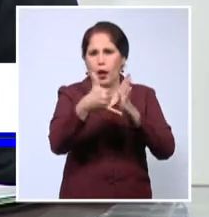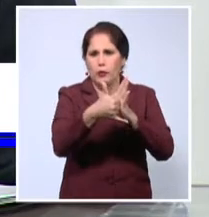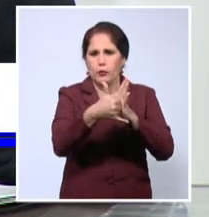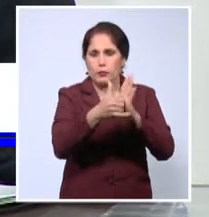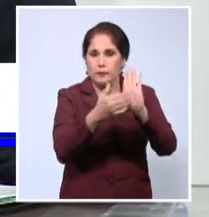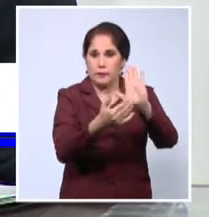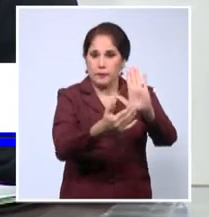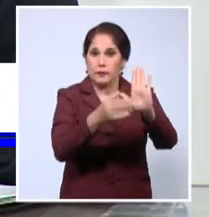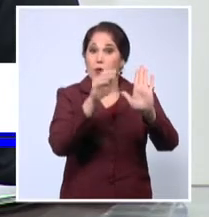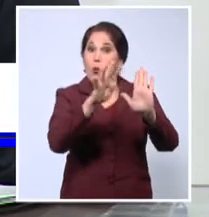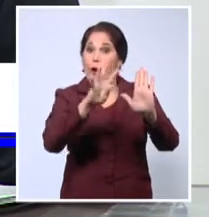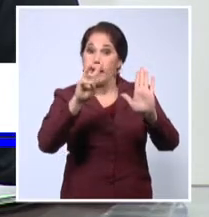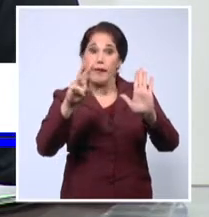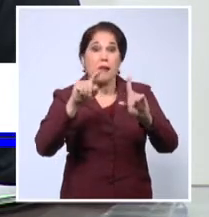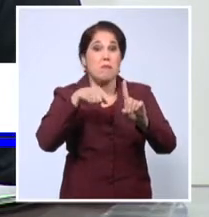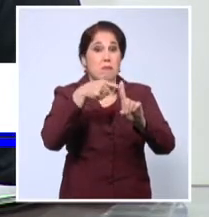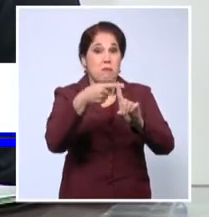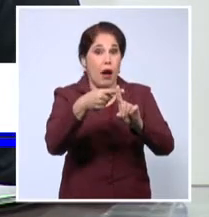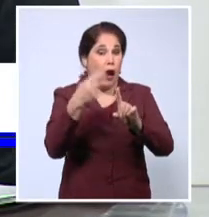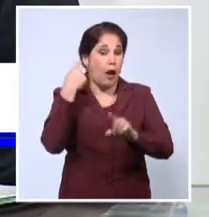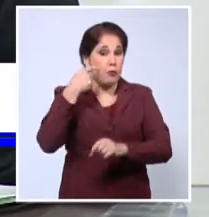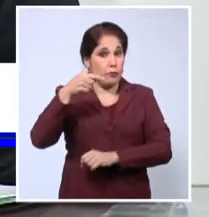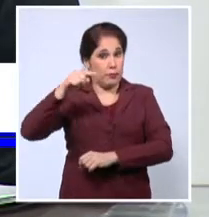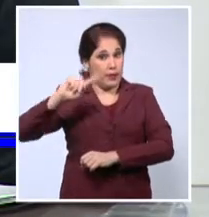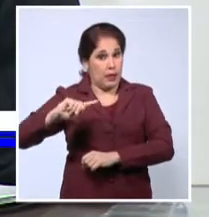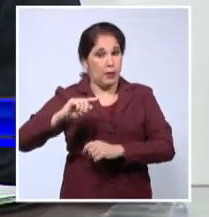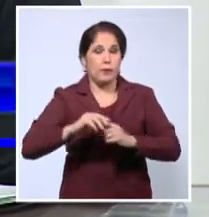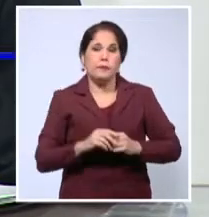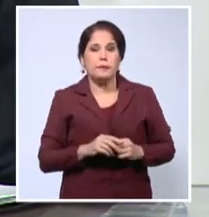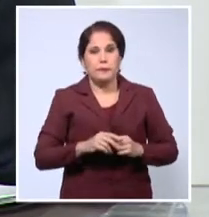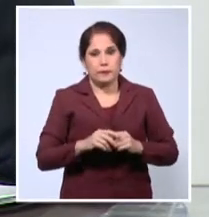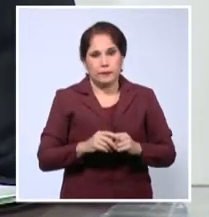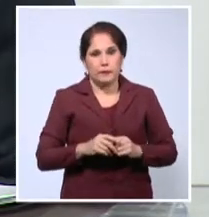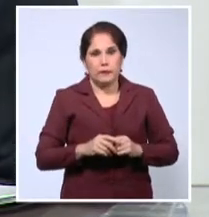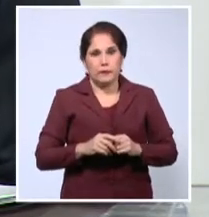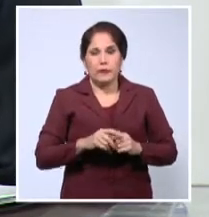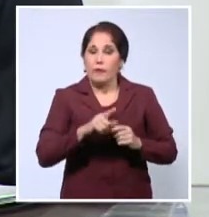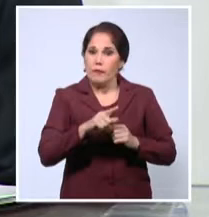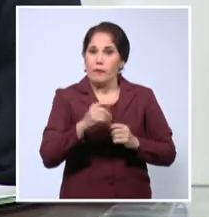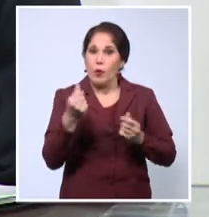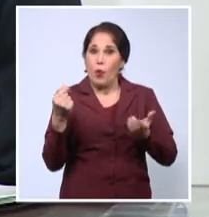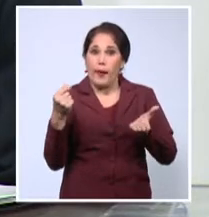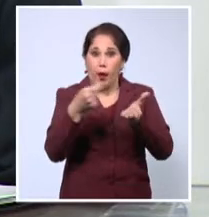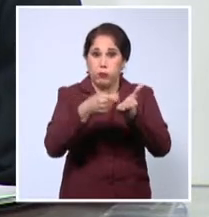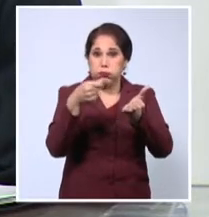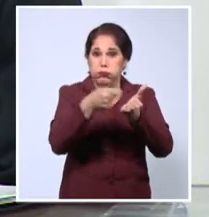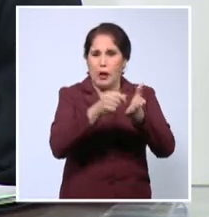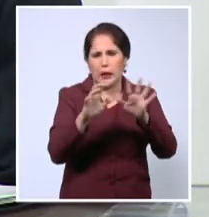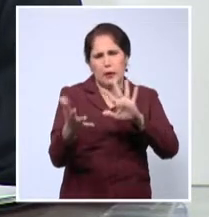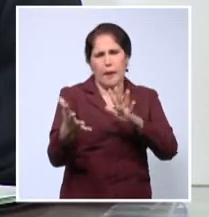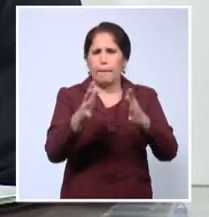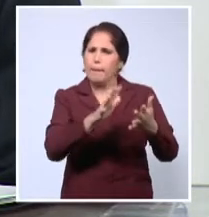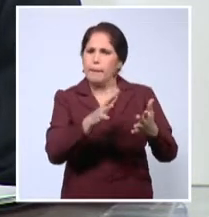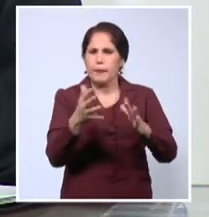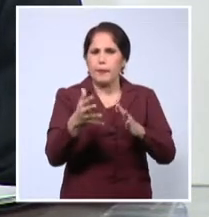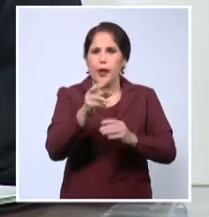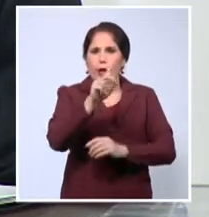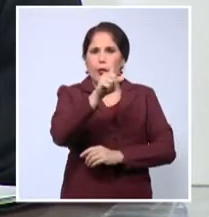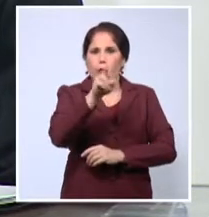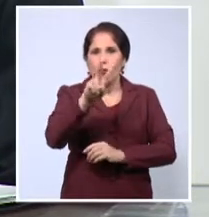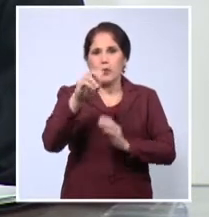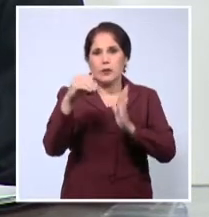43 más que en la anterior, del año pasado, con un monto de inversión estimado de 12